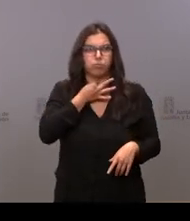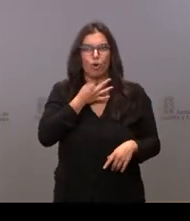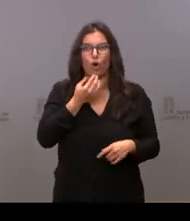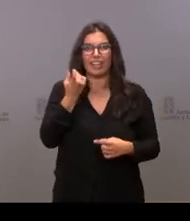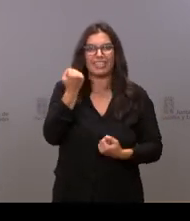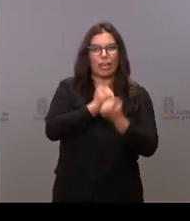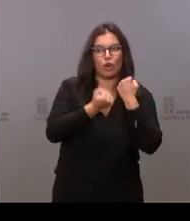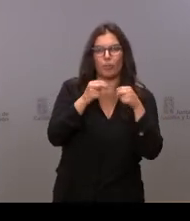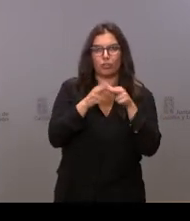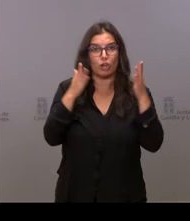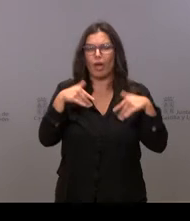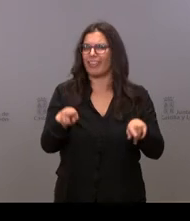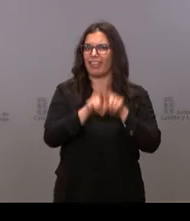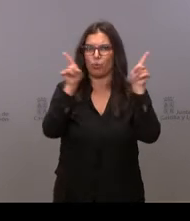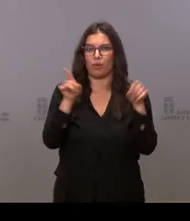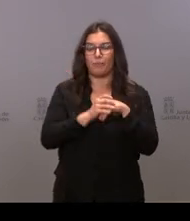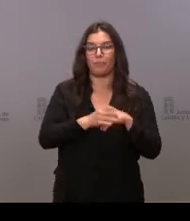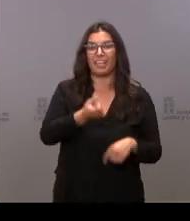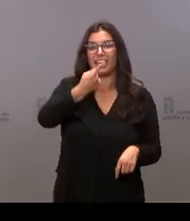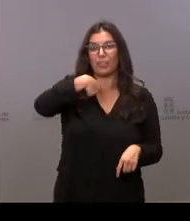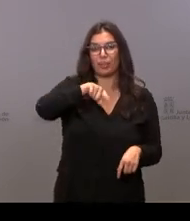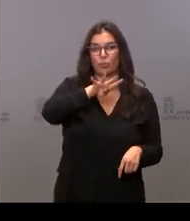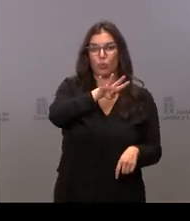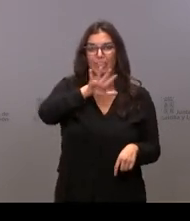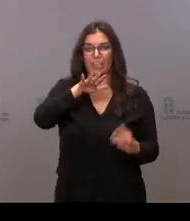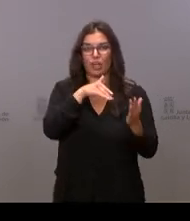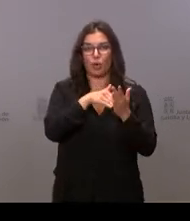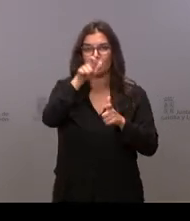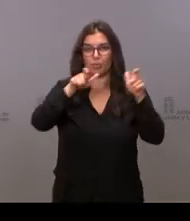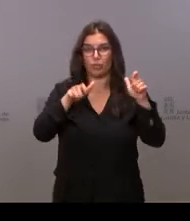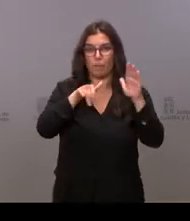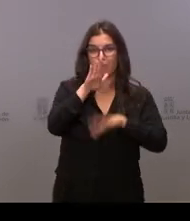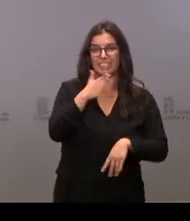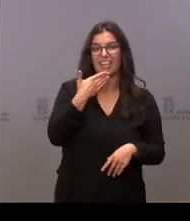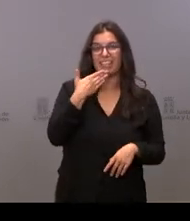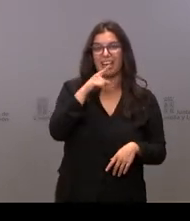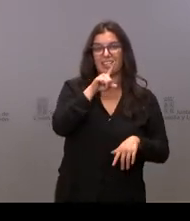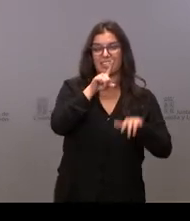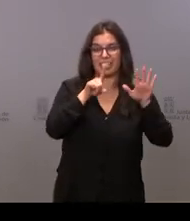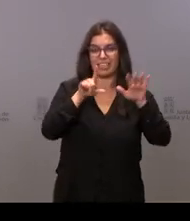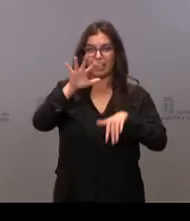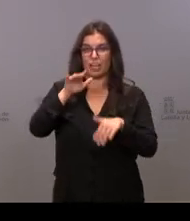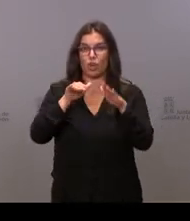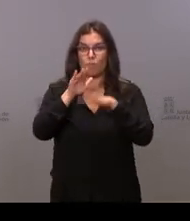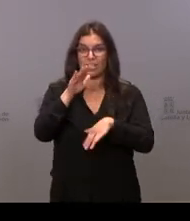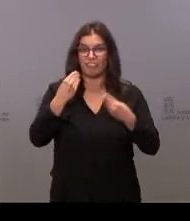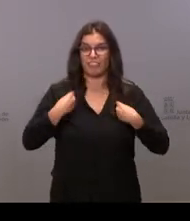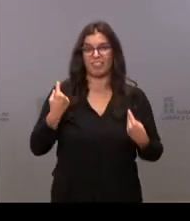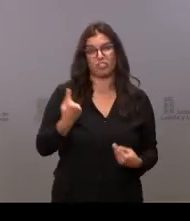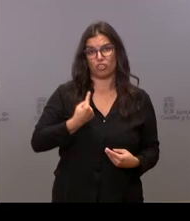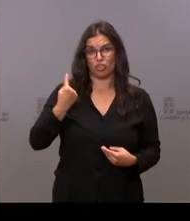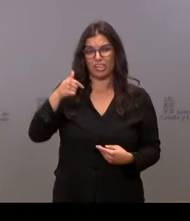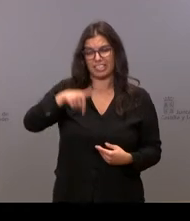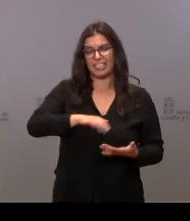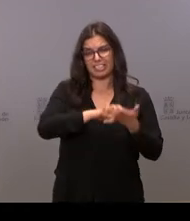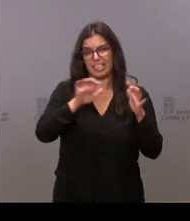Más de 145.000 personas de más de 65 años viven solas en